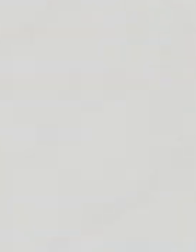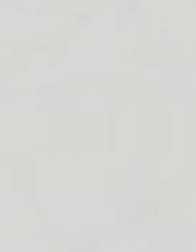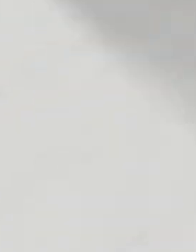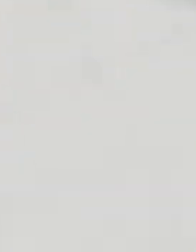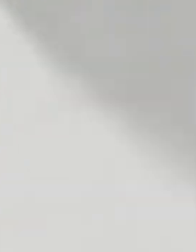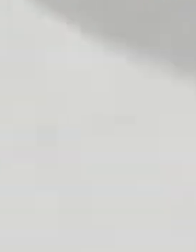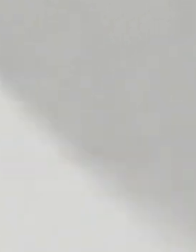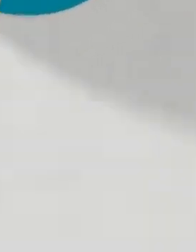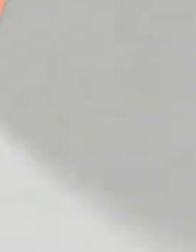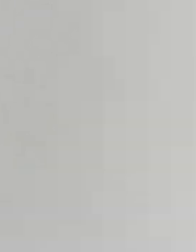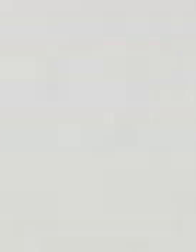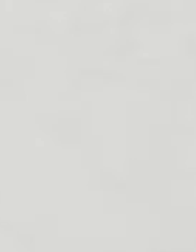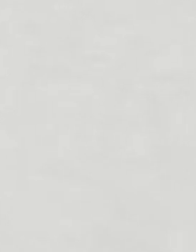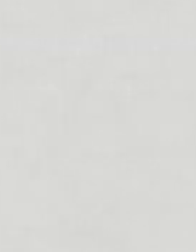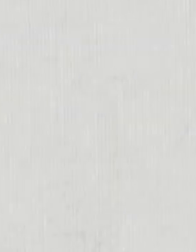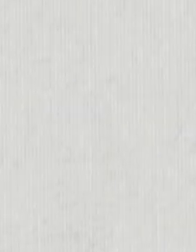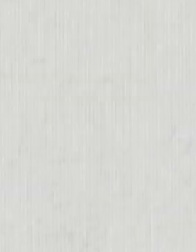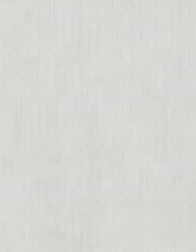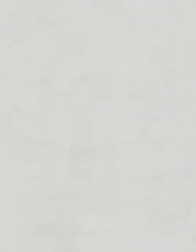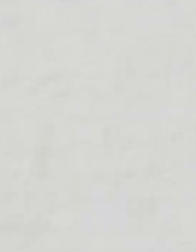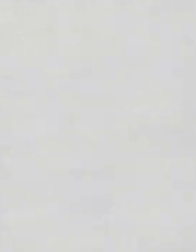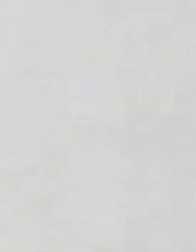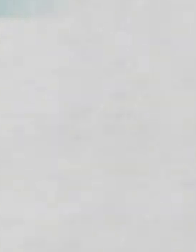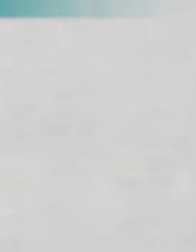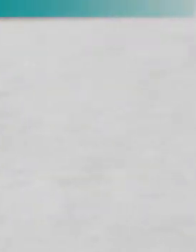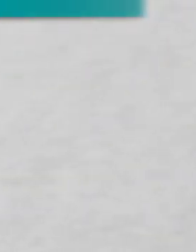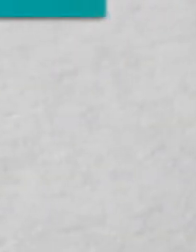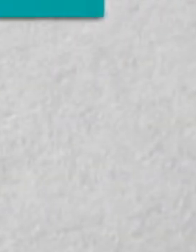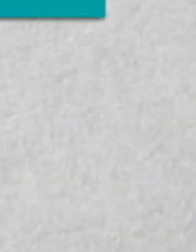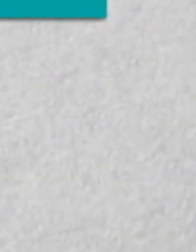We'll be right back.